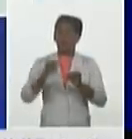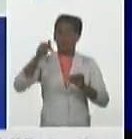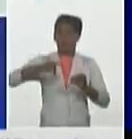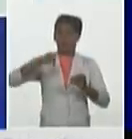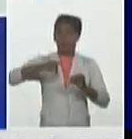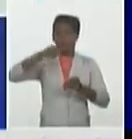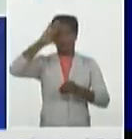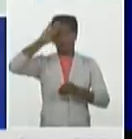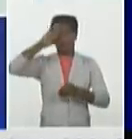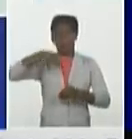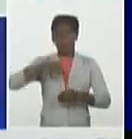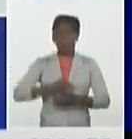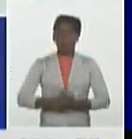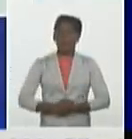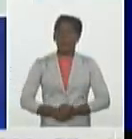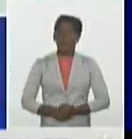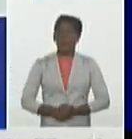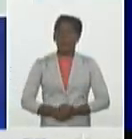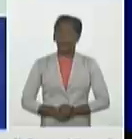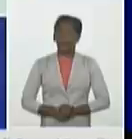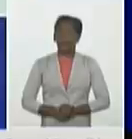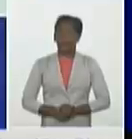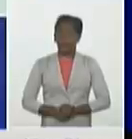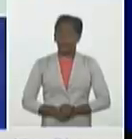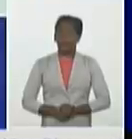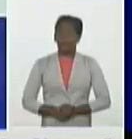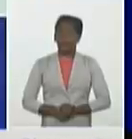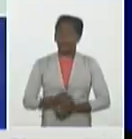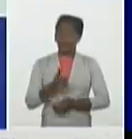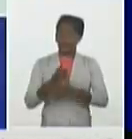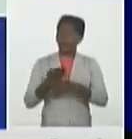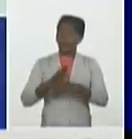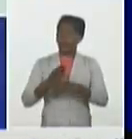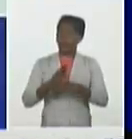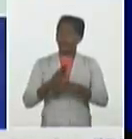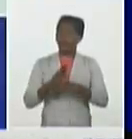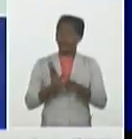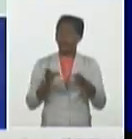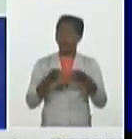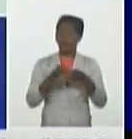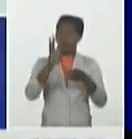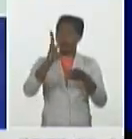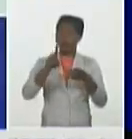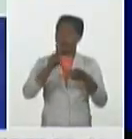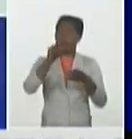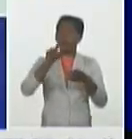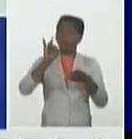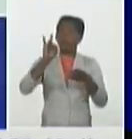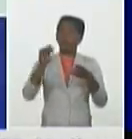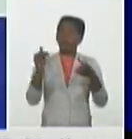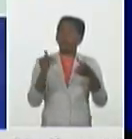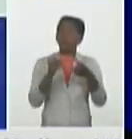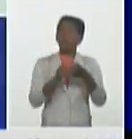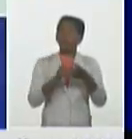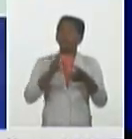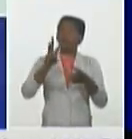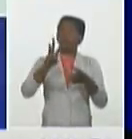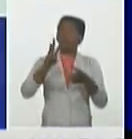estamos hablando de 17,383 de los 18